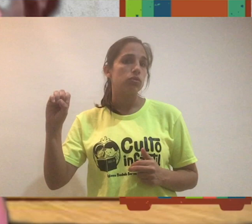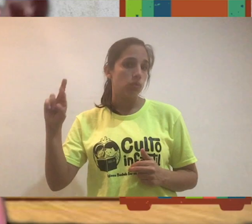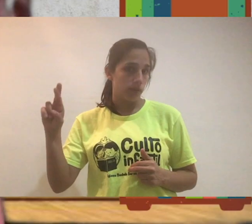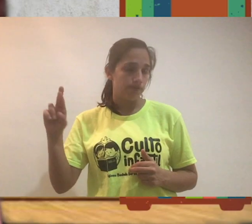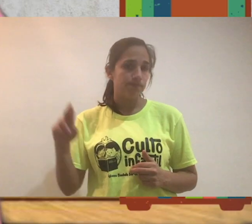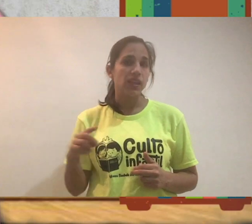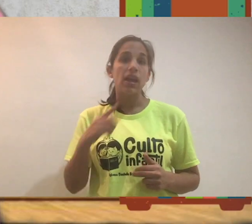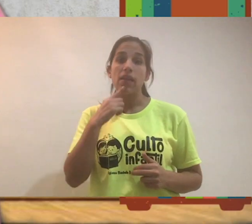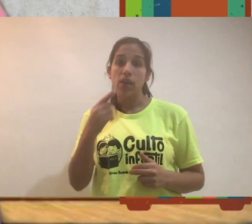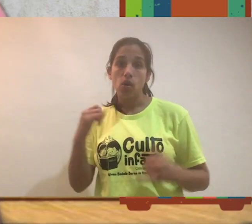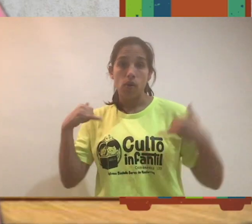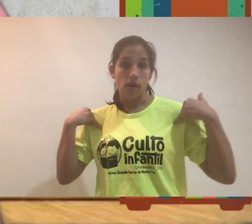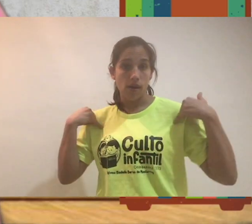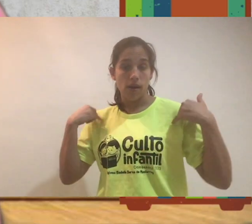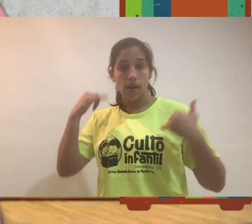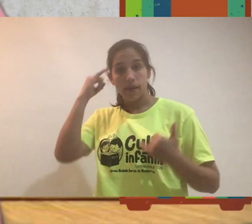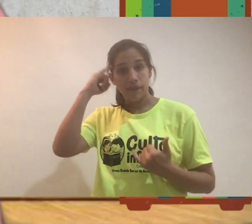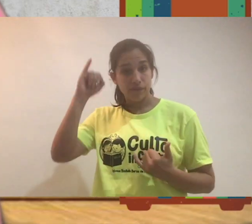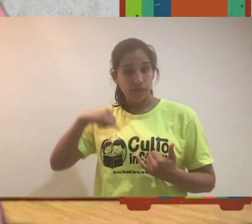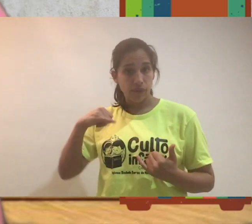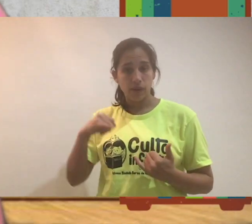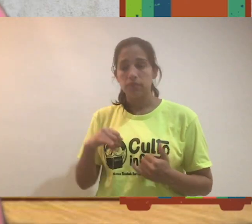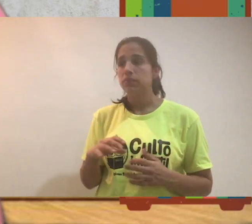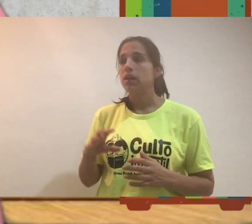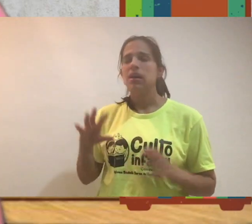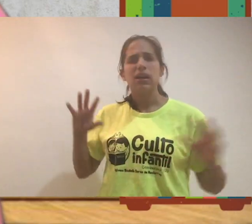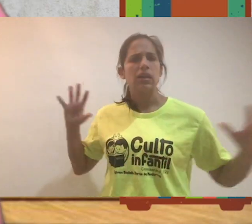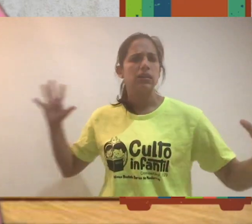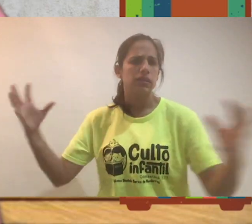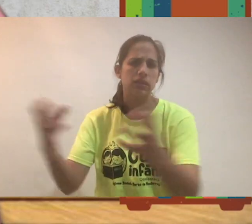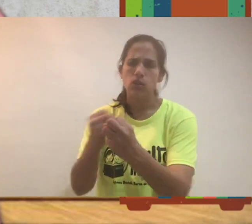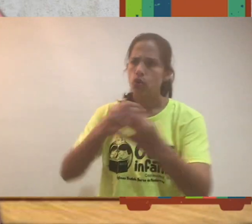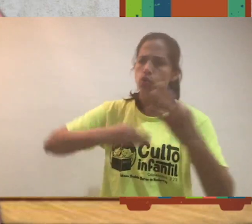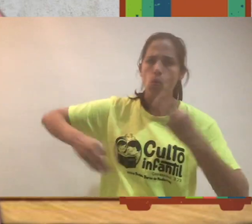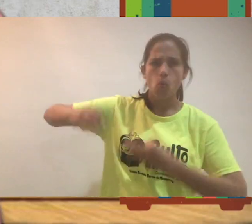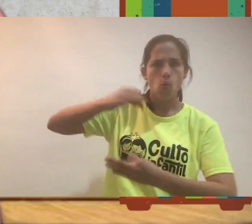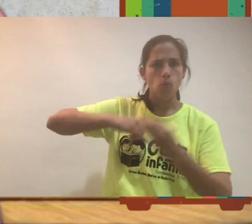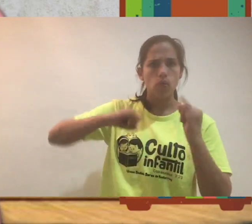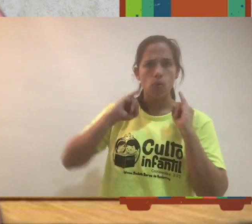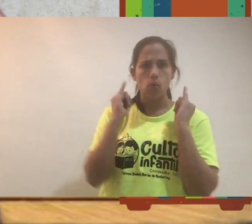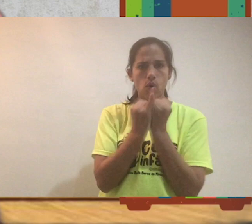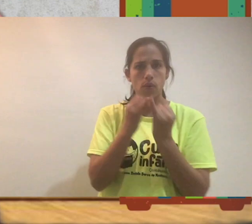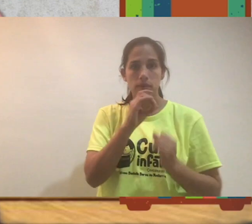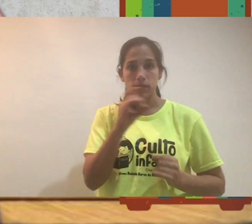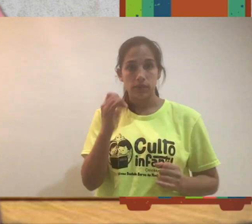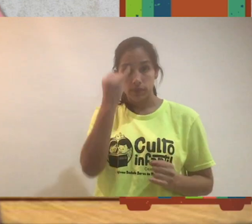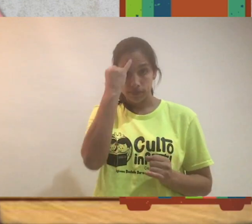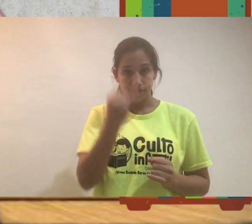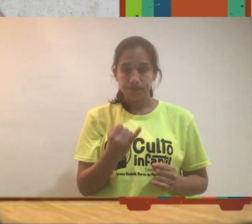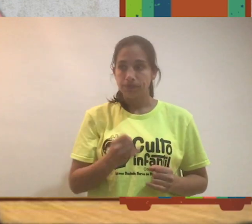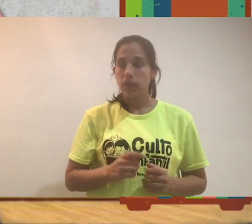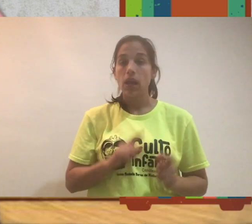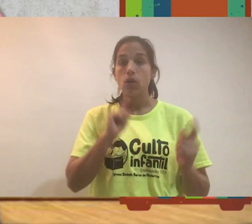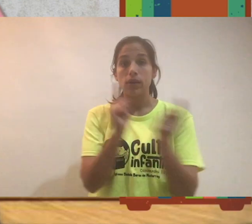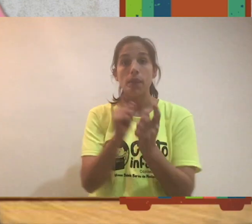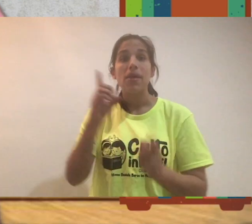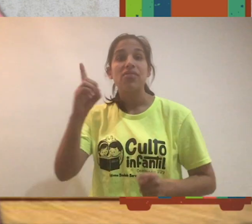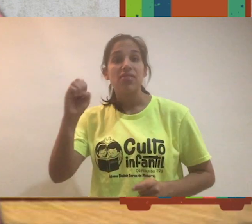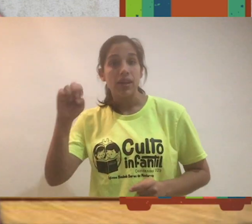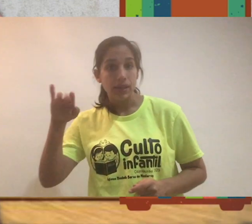trajera a todos los jóvenes de Israel, entre los cuales se encontraba Daniel,